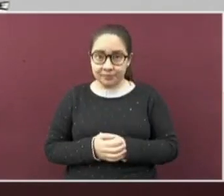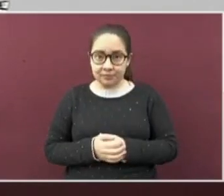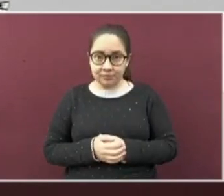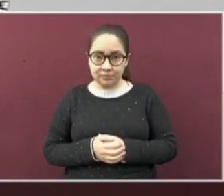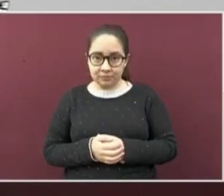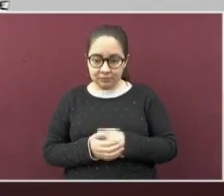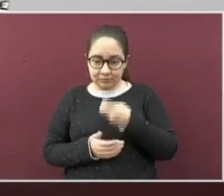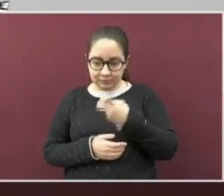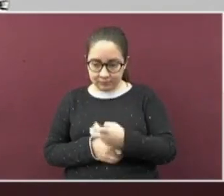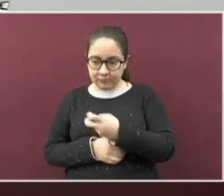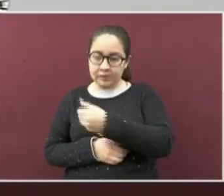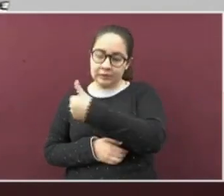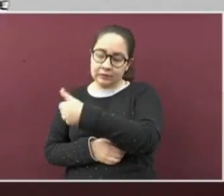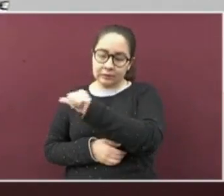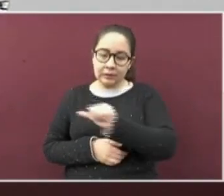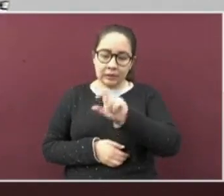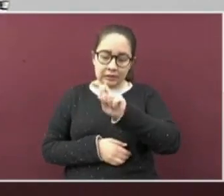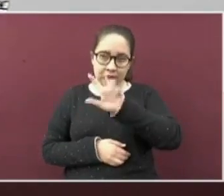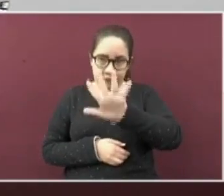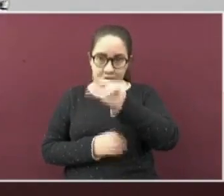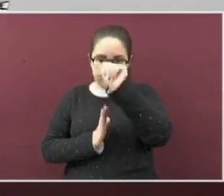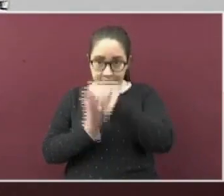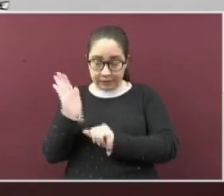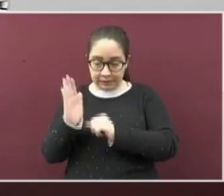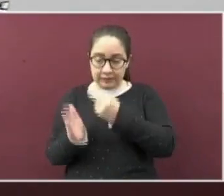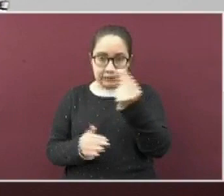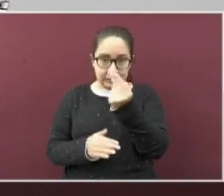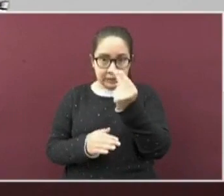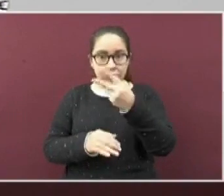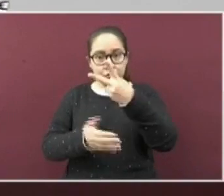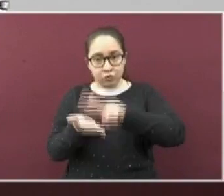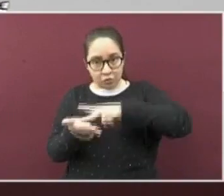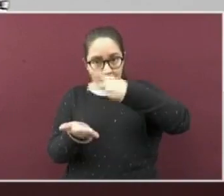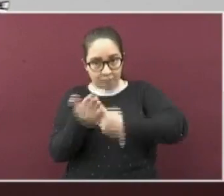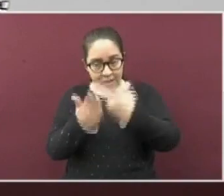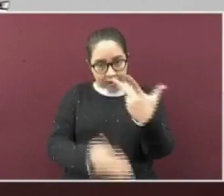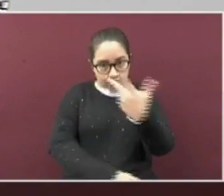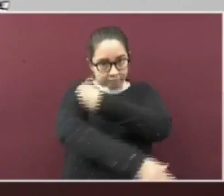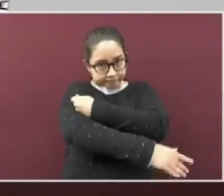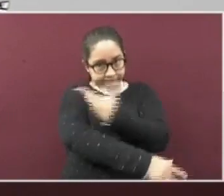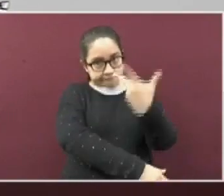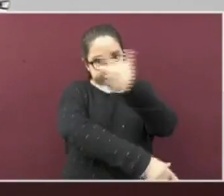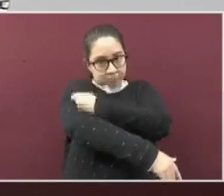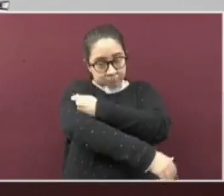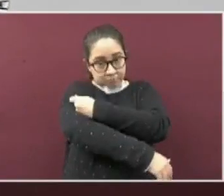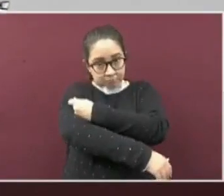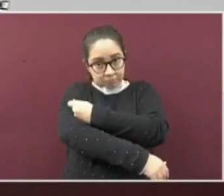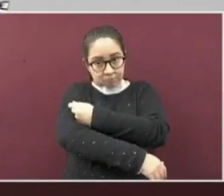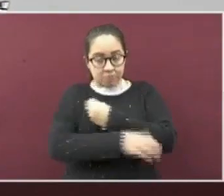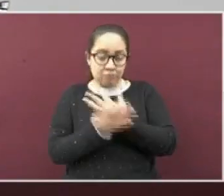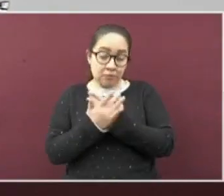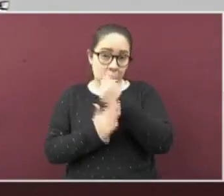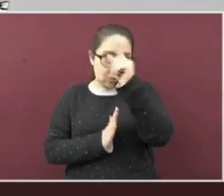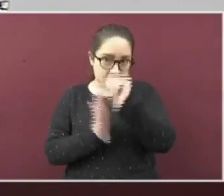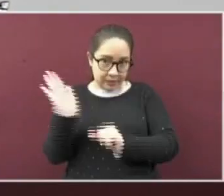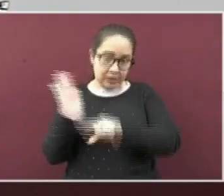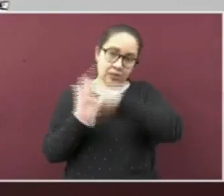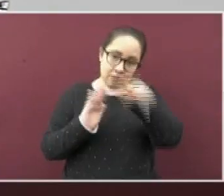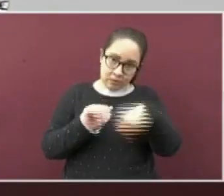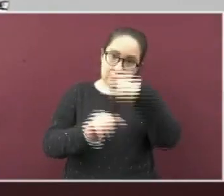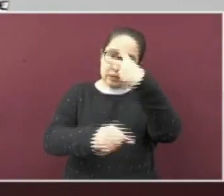los de 6 a 35 requieren dos dosis. Al mes de la primera, se aplica la segunda.